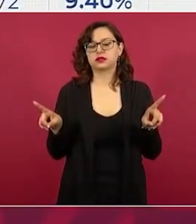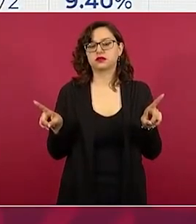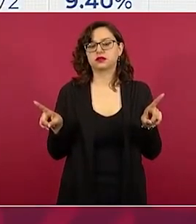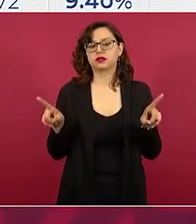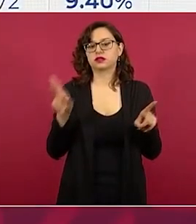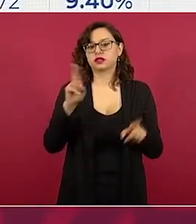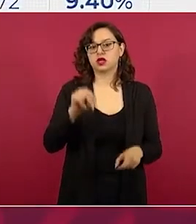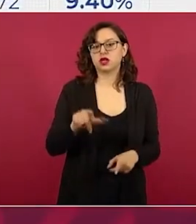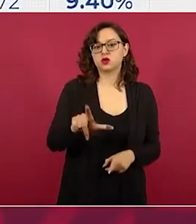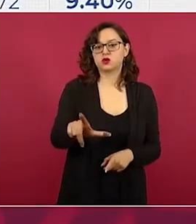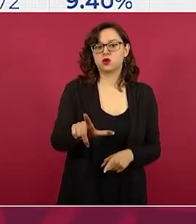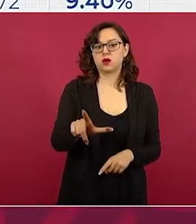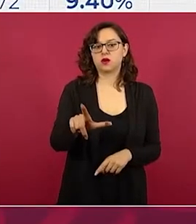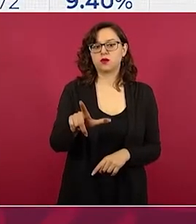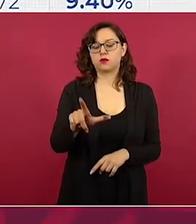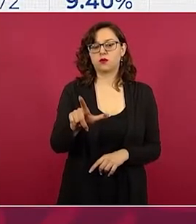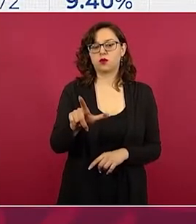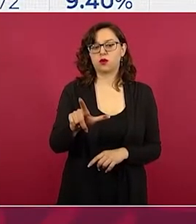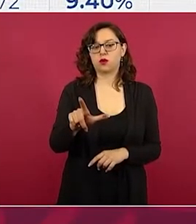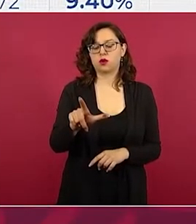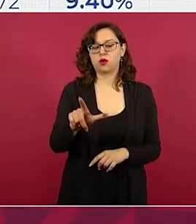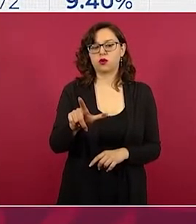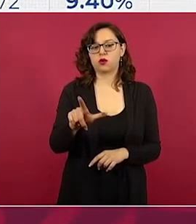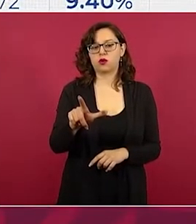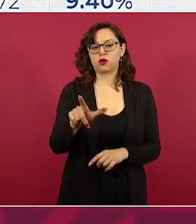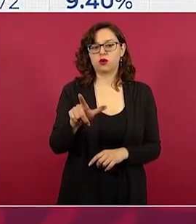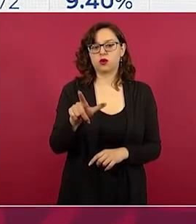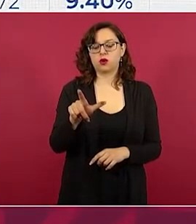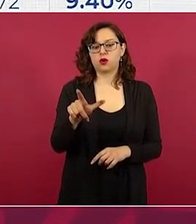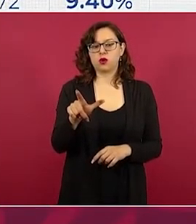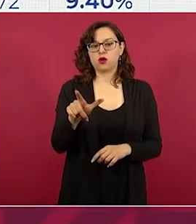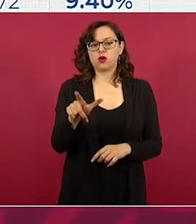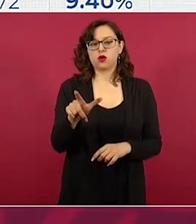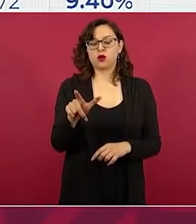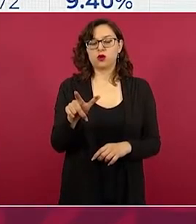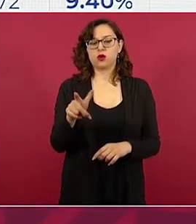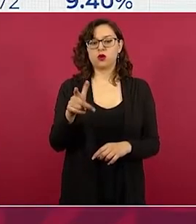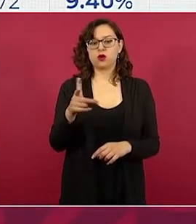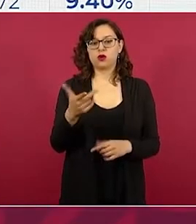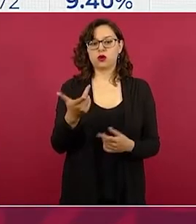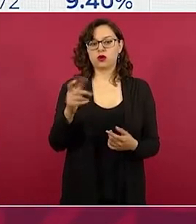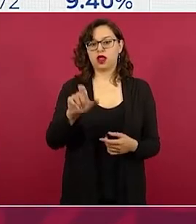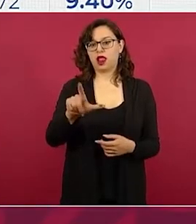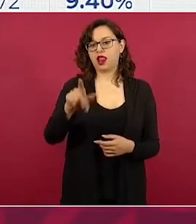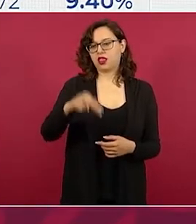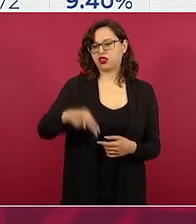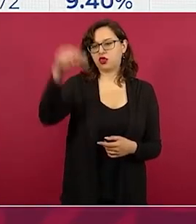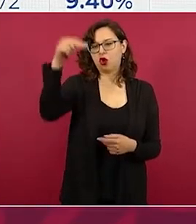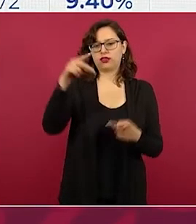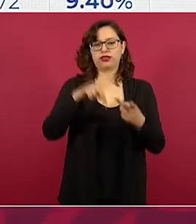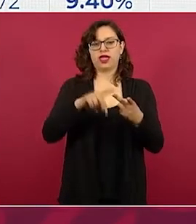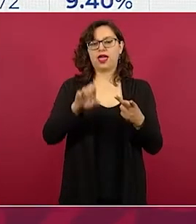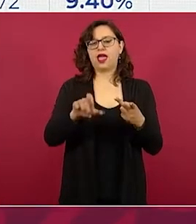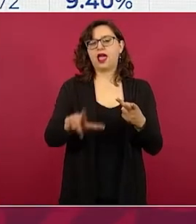el norte y el reforma